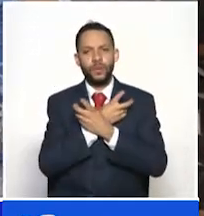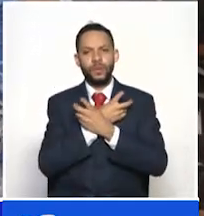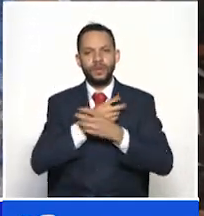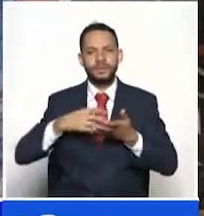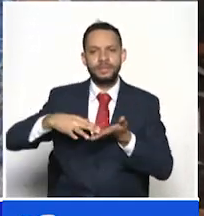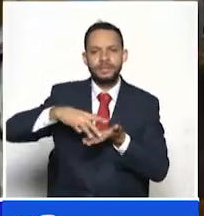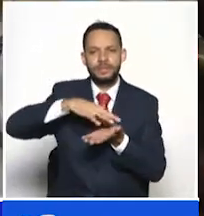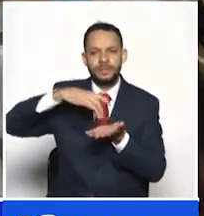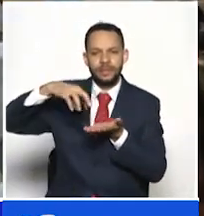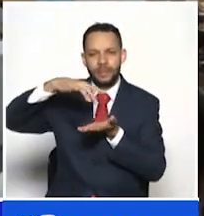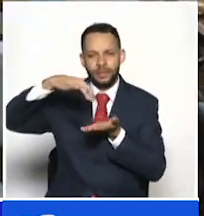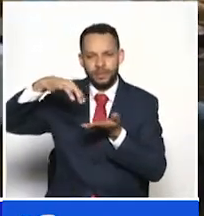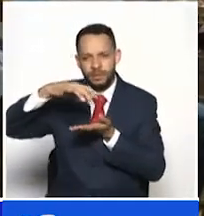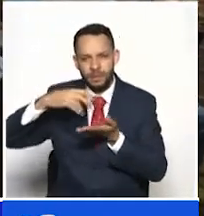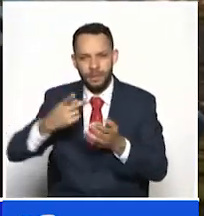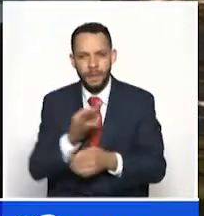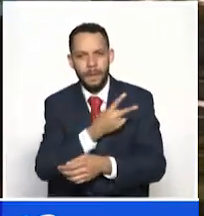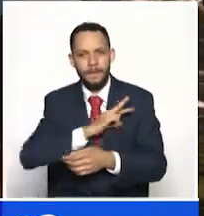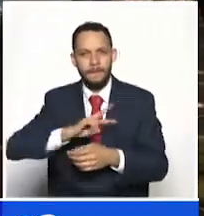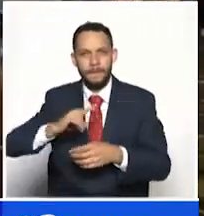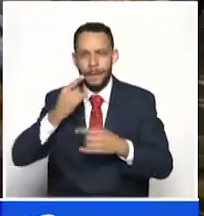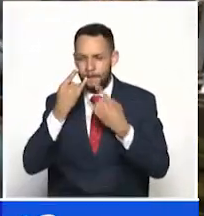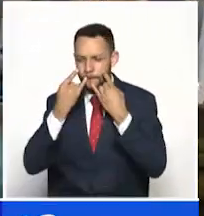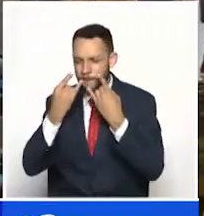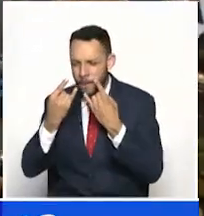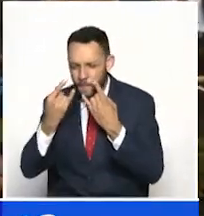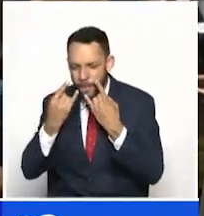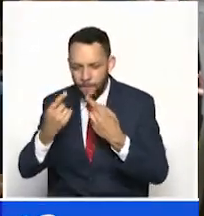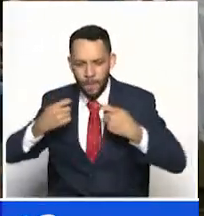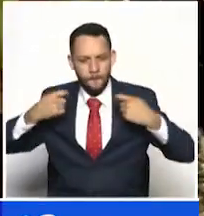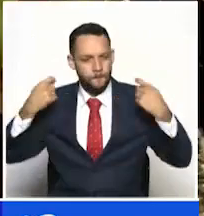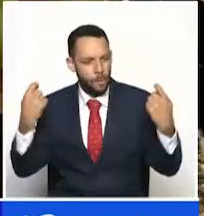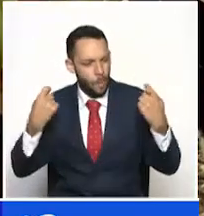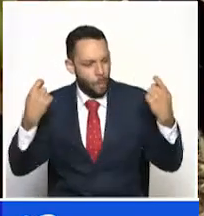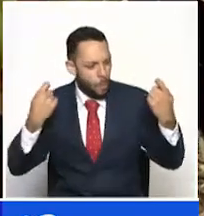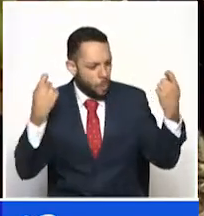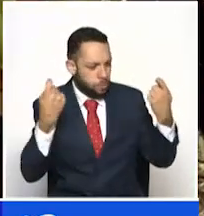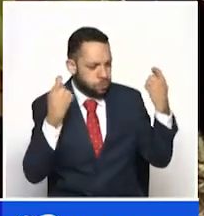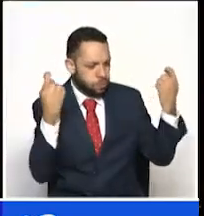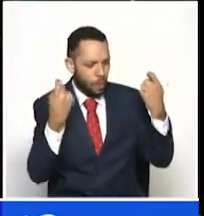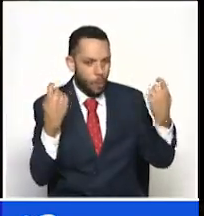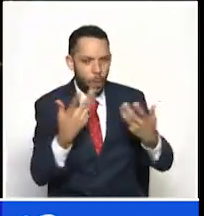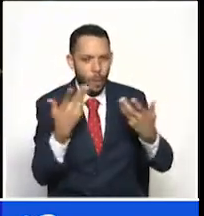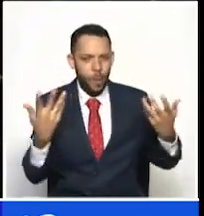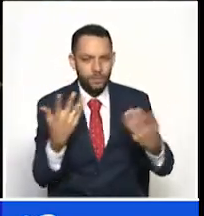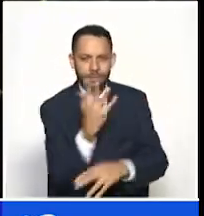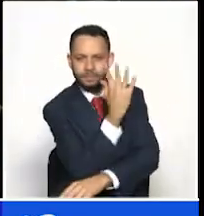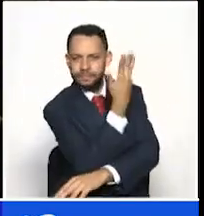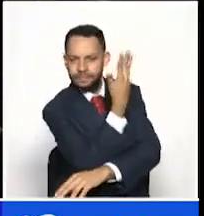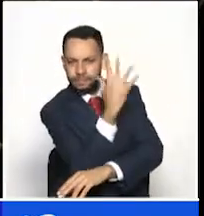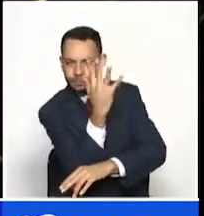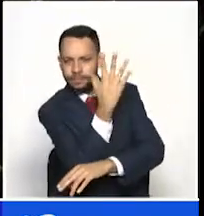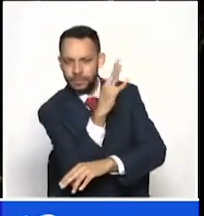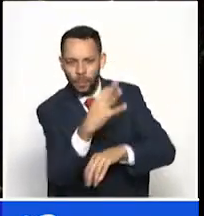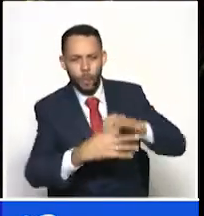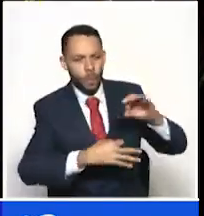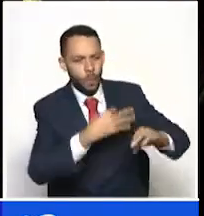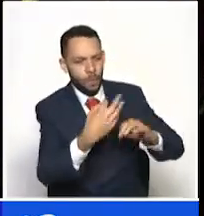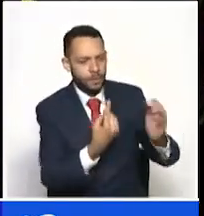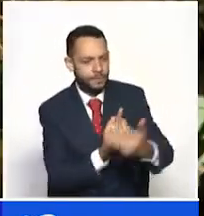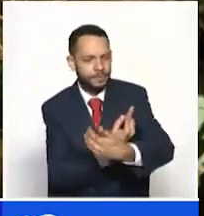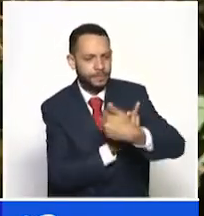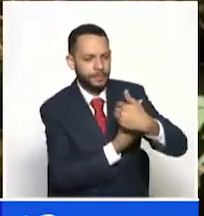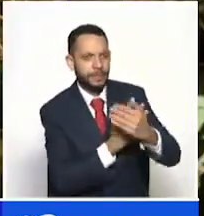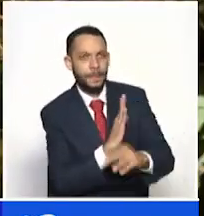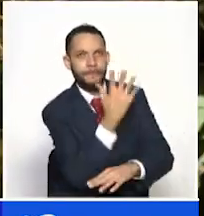Tolima y Valle del Cauca todos interesados en promover la conservación y el aprovechamiento de esta importante especie vegetal. En el